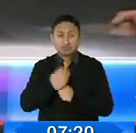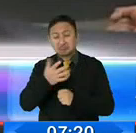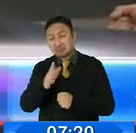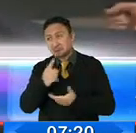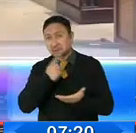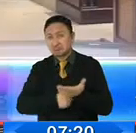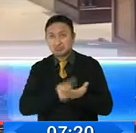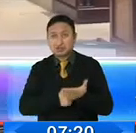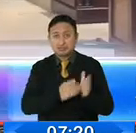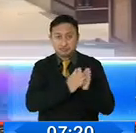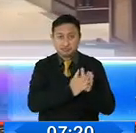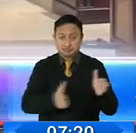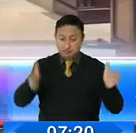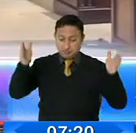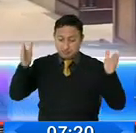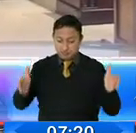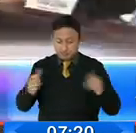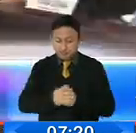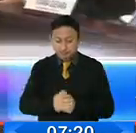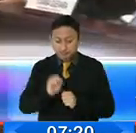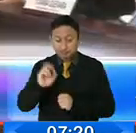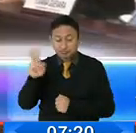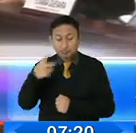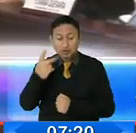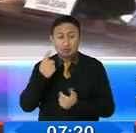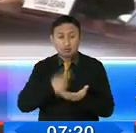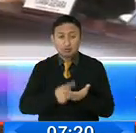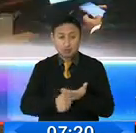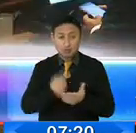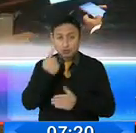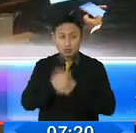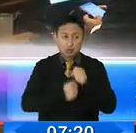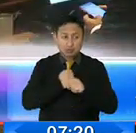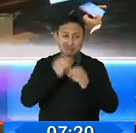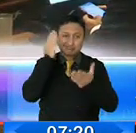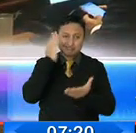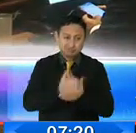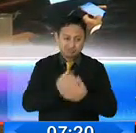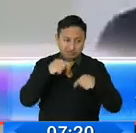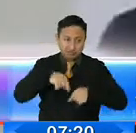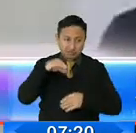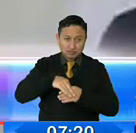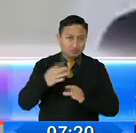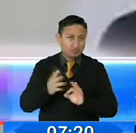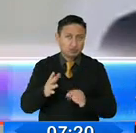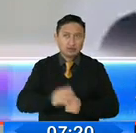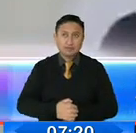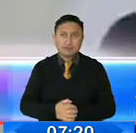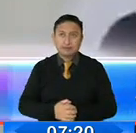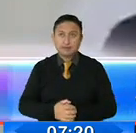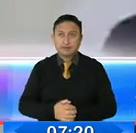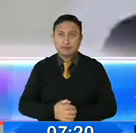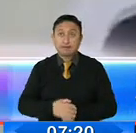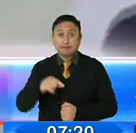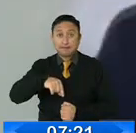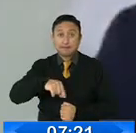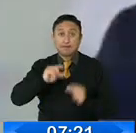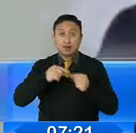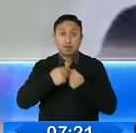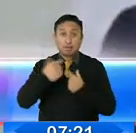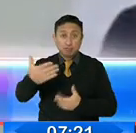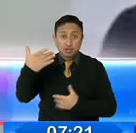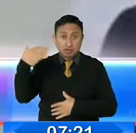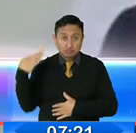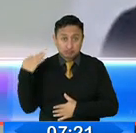En este periodo legislativo, el segundo debate, se estancó casi un año debido a la falta de votos. Definitivamente faltó voluntad política de